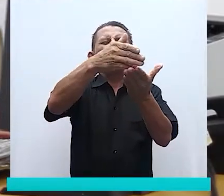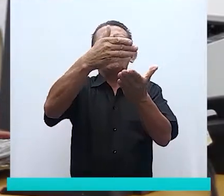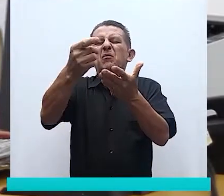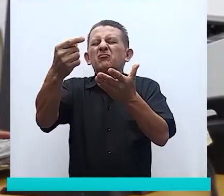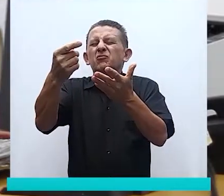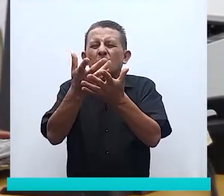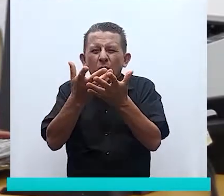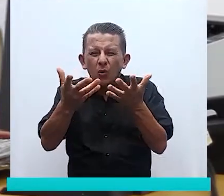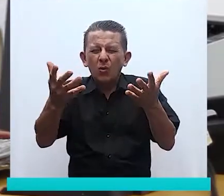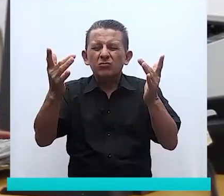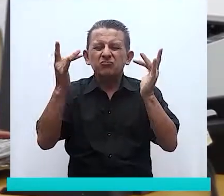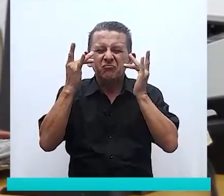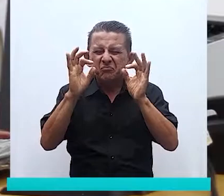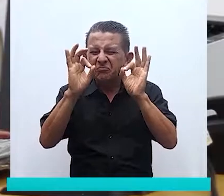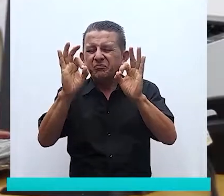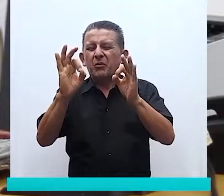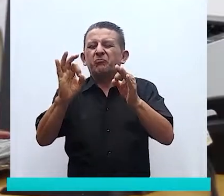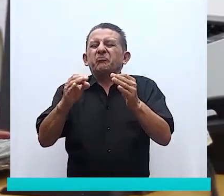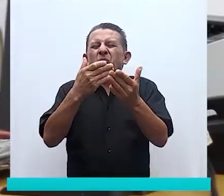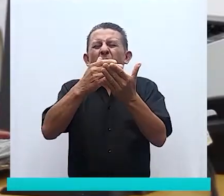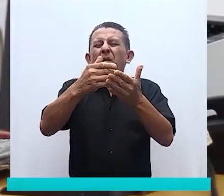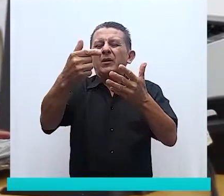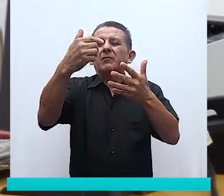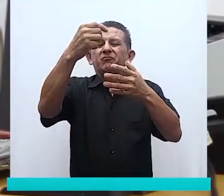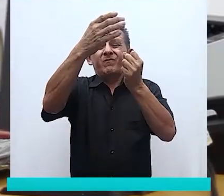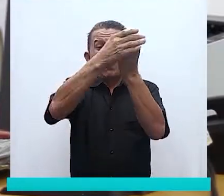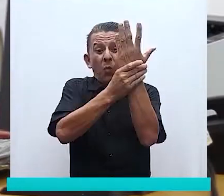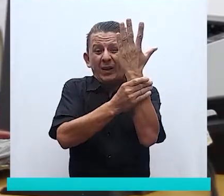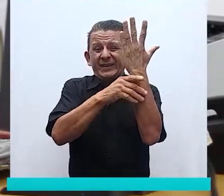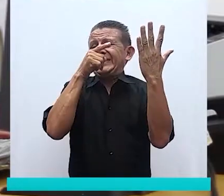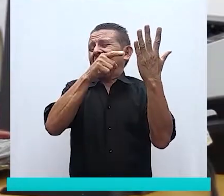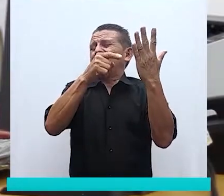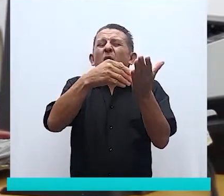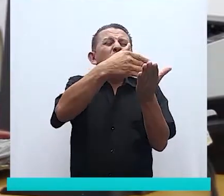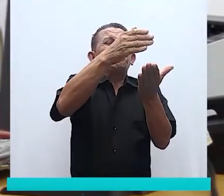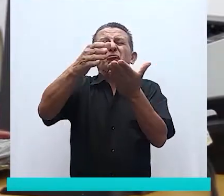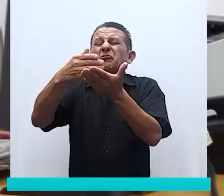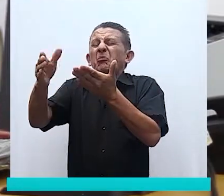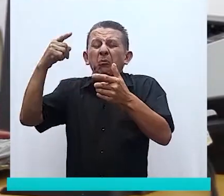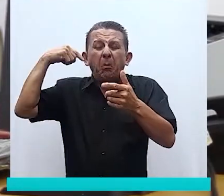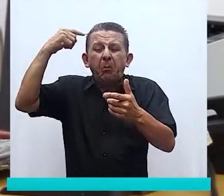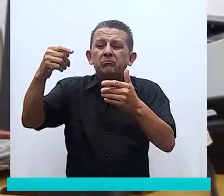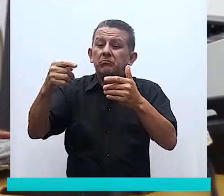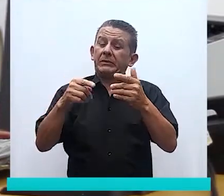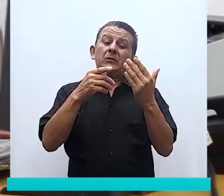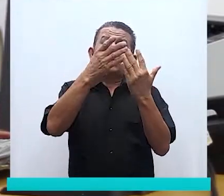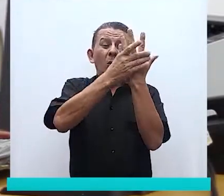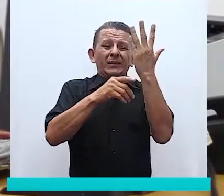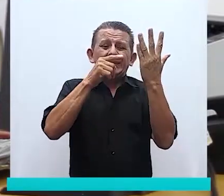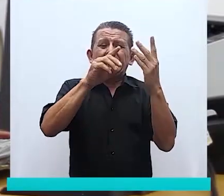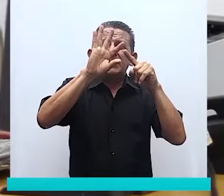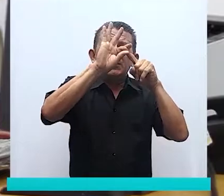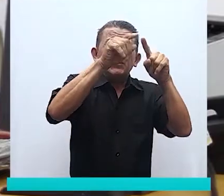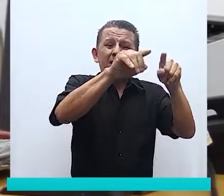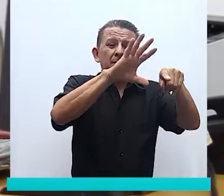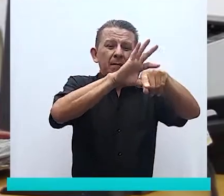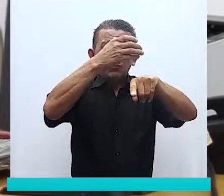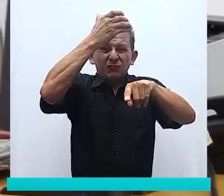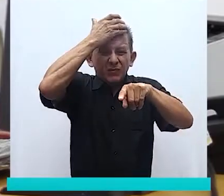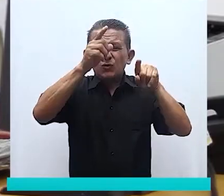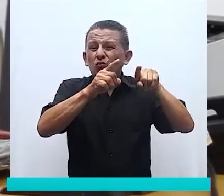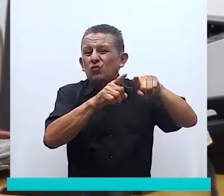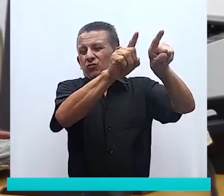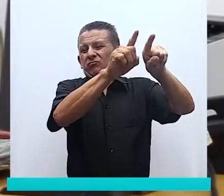discriminado de algunos materiales de protección personal, sobre todo los guantes. Recuerden que los guantes son para el uso personal de la salud.